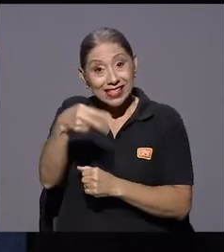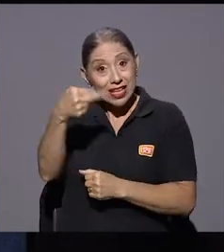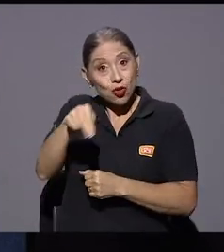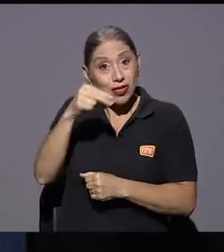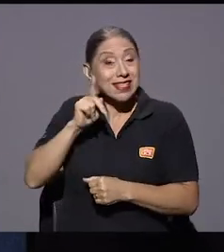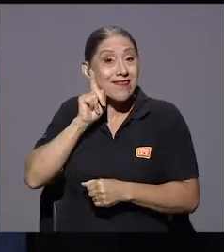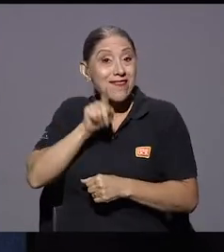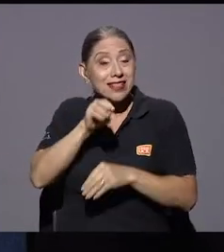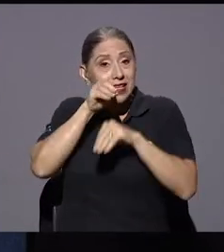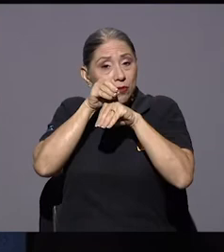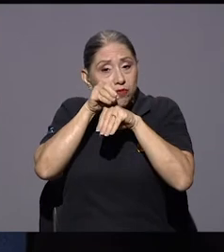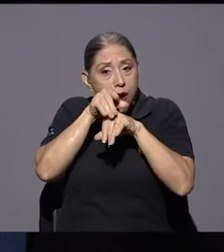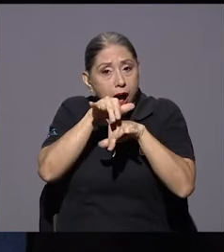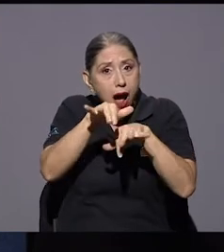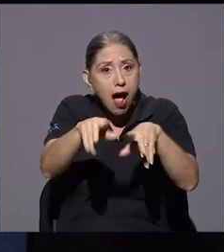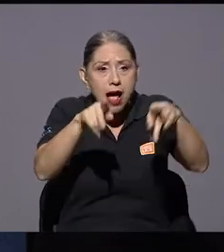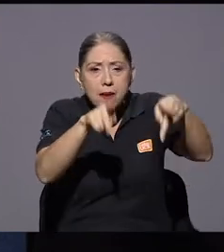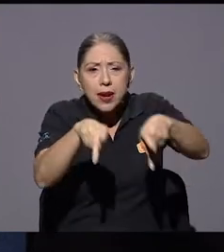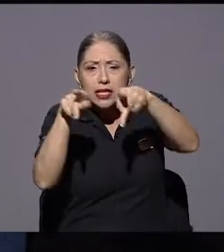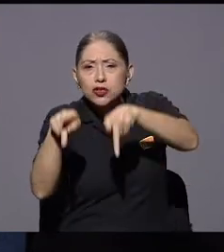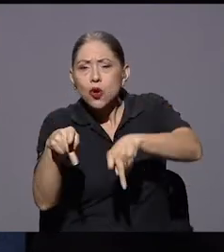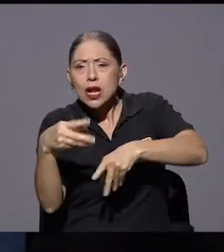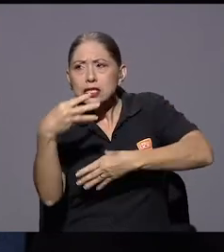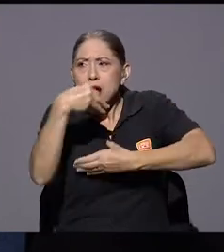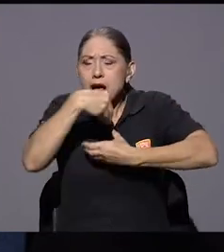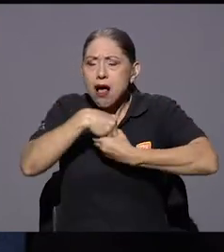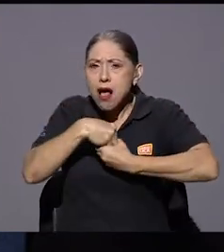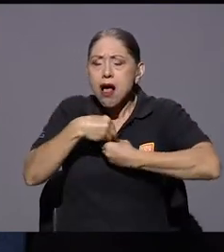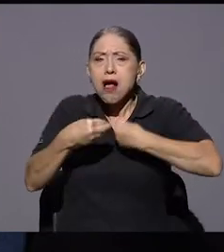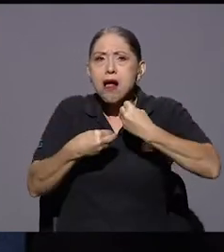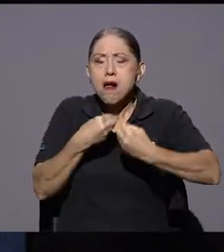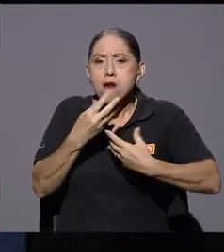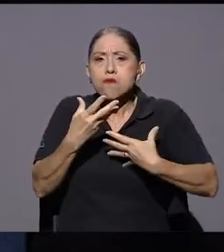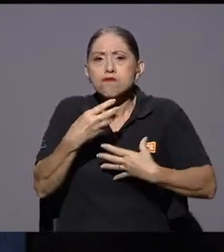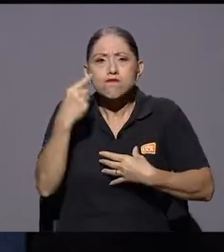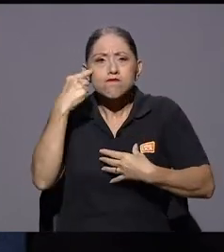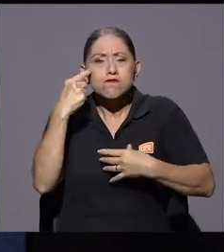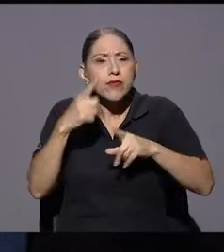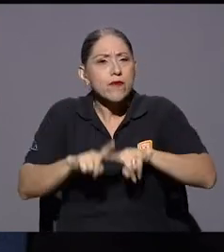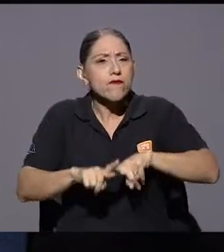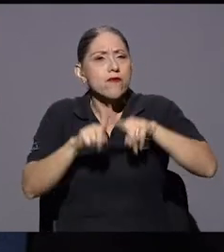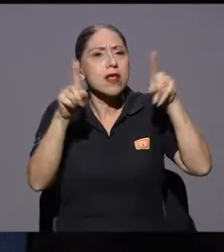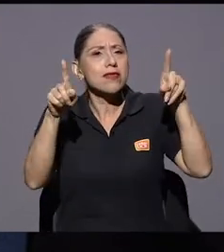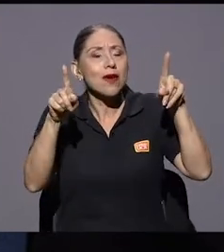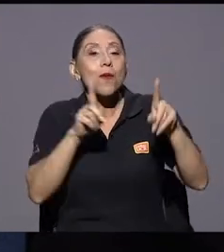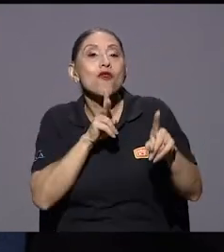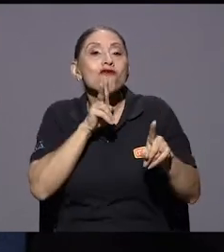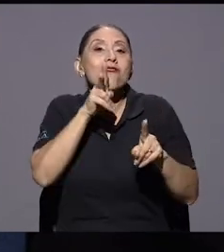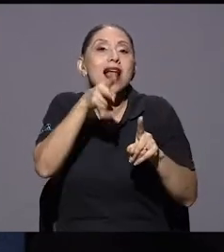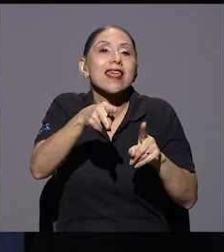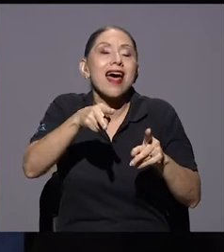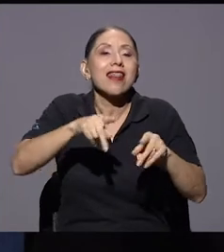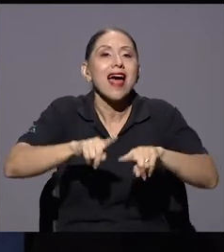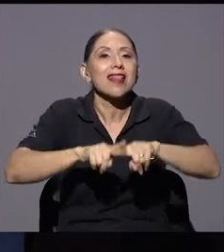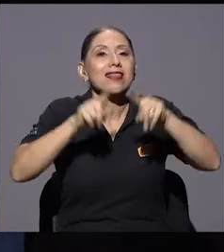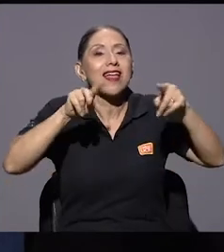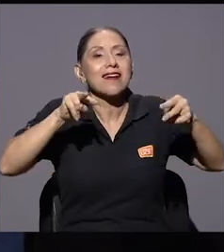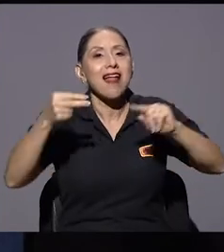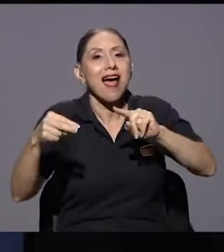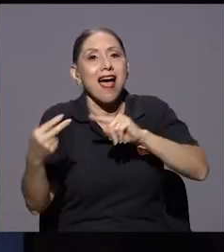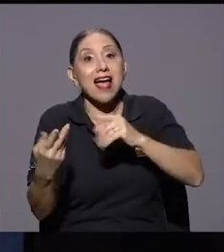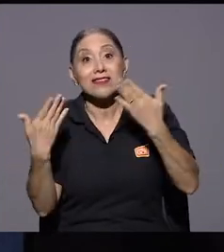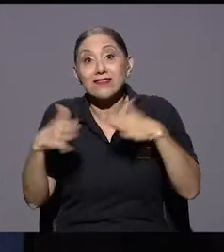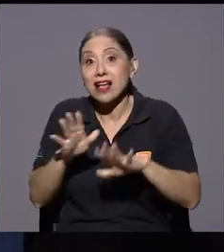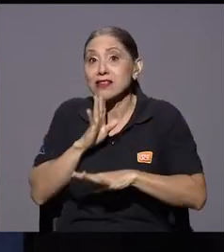personas, utilizar los sesgos que tienen las personas para crear realidades alternas está muy ligado a todo lo que se ha hablado del